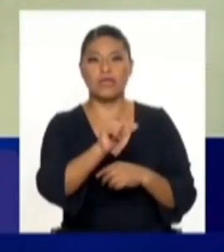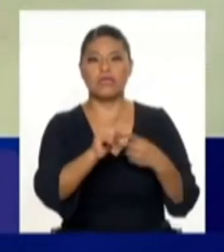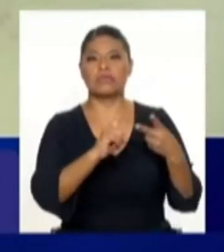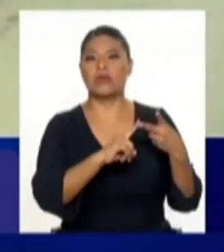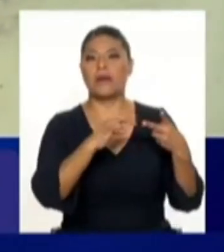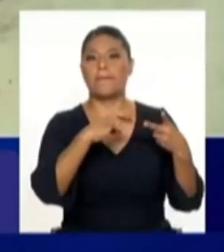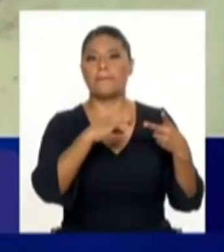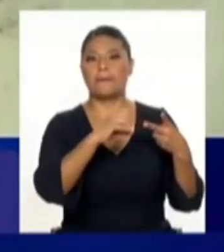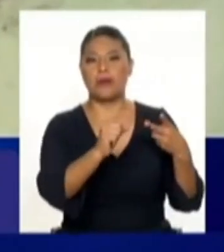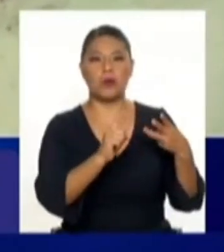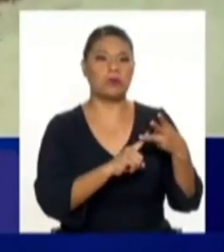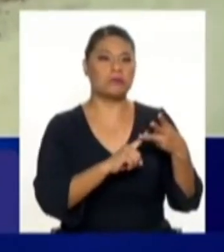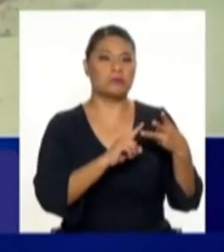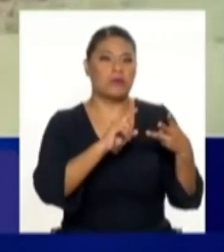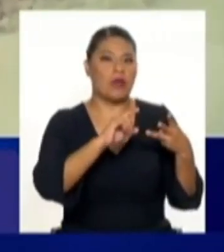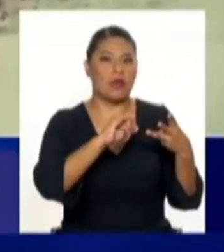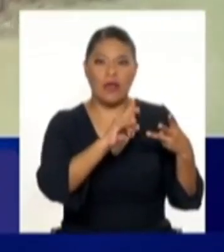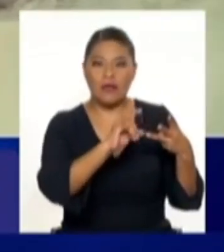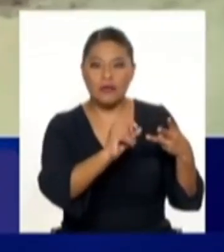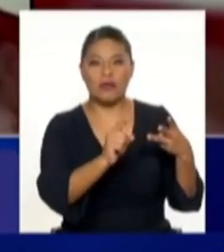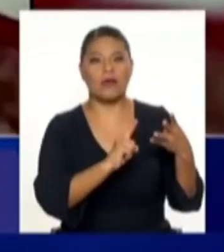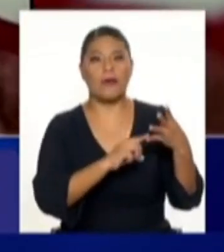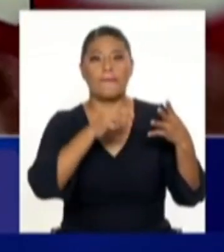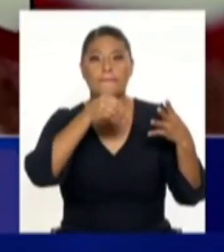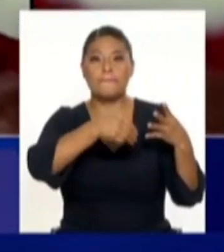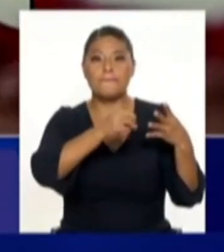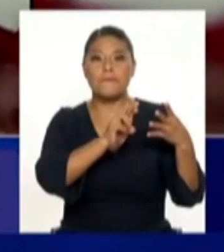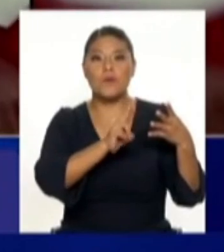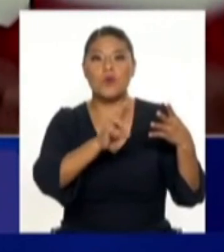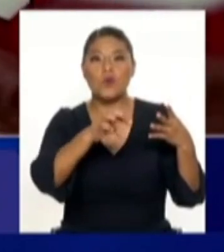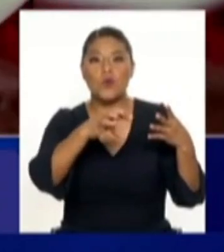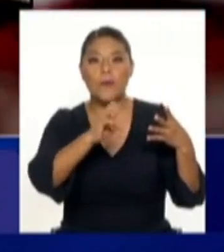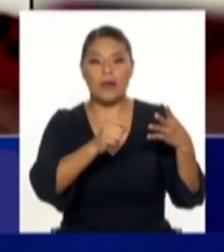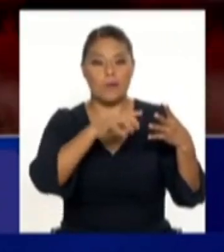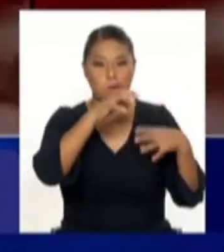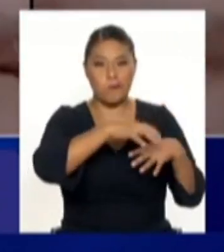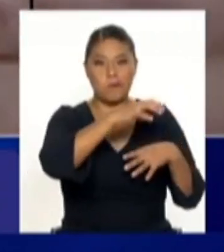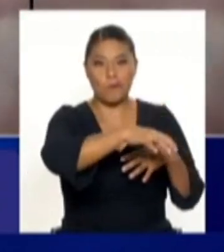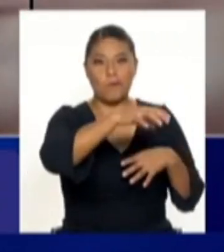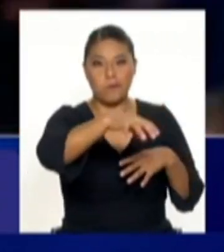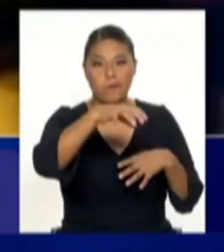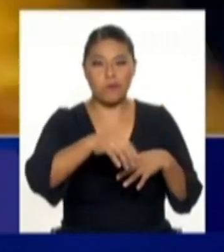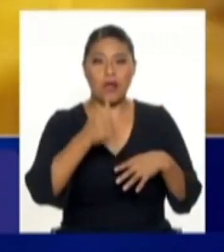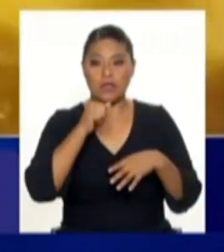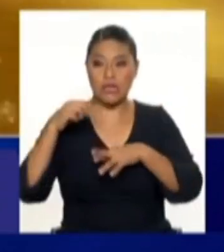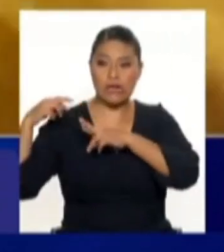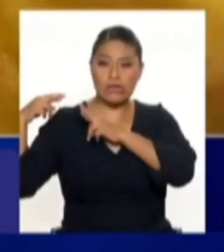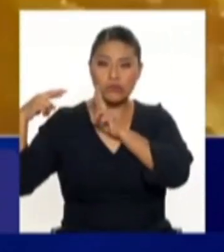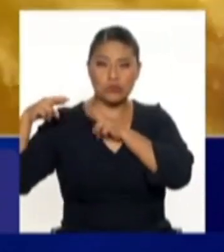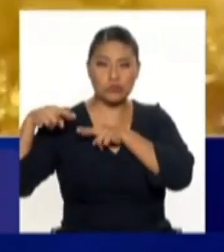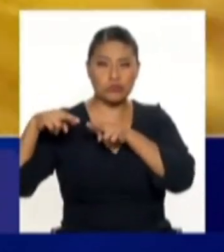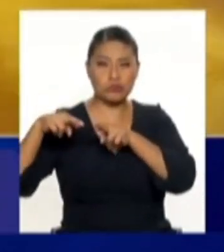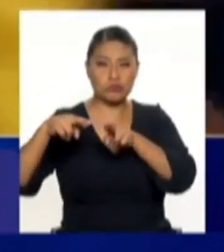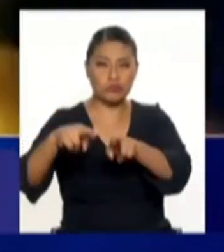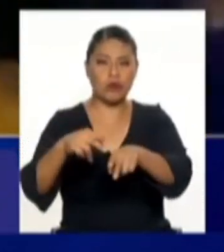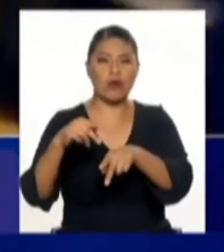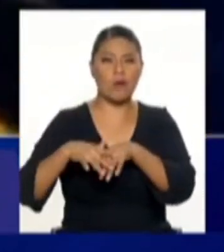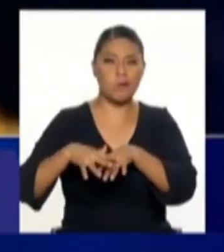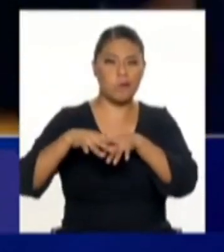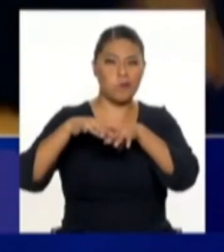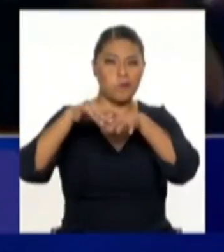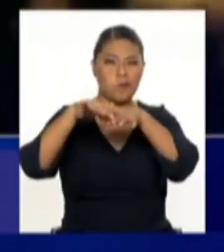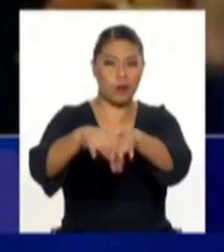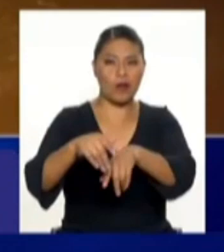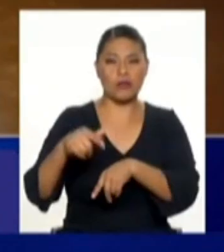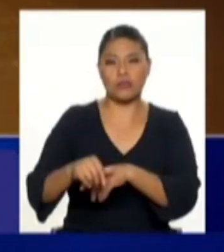Pacora, Jayanca, Mórrope. Es un río que tiene ya un gasto de casi 300